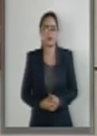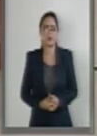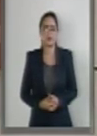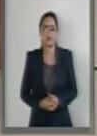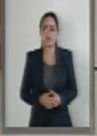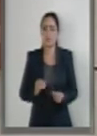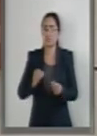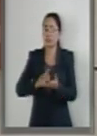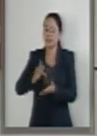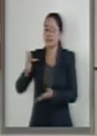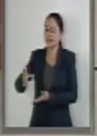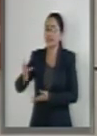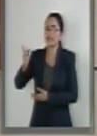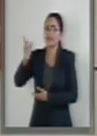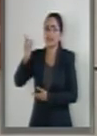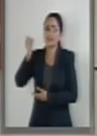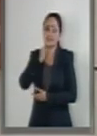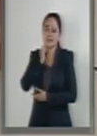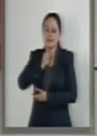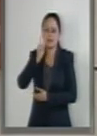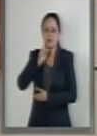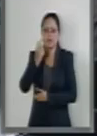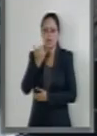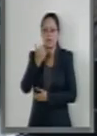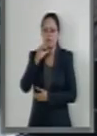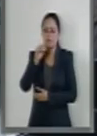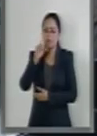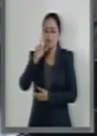Muchas gracias, senadora Yolanda de la Torre Valdez.